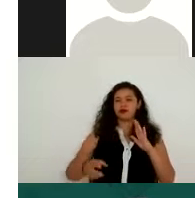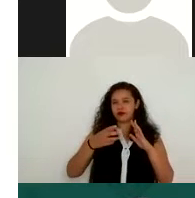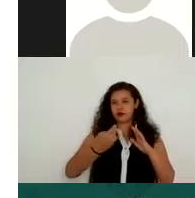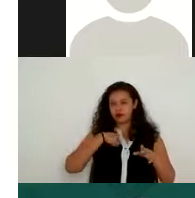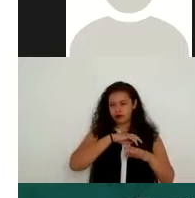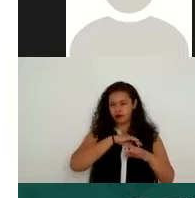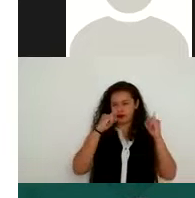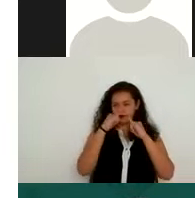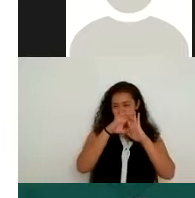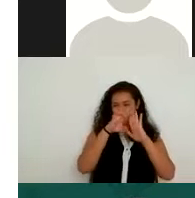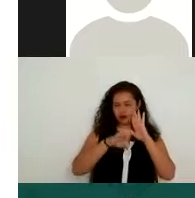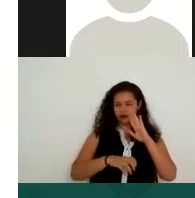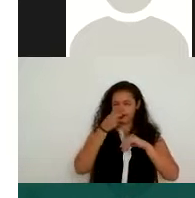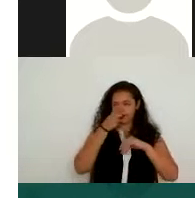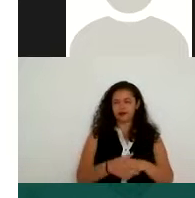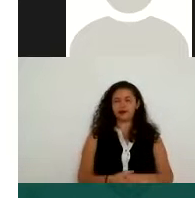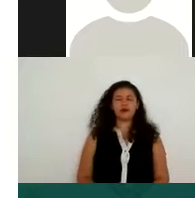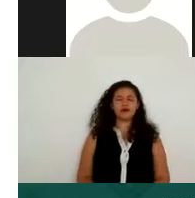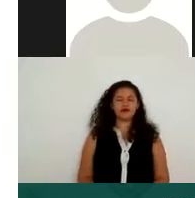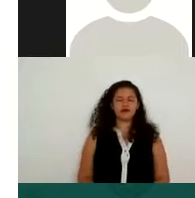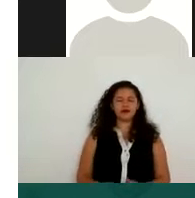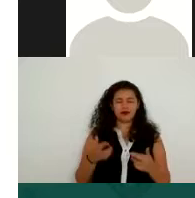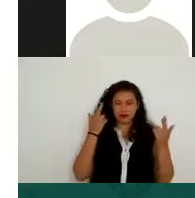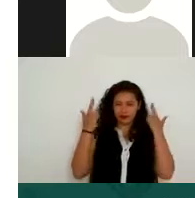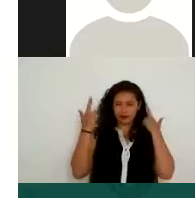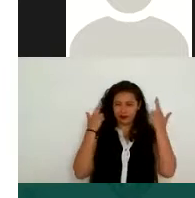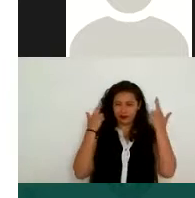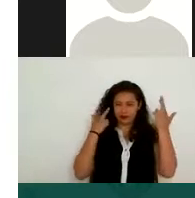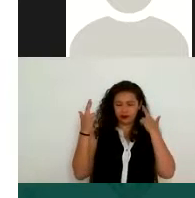Pensemos que alguien dice, estoy buscando,